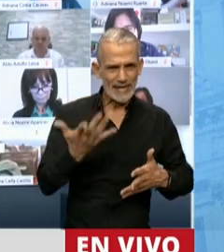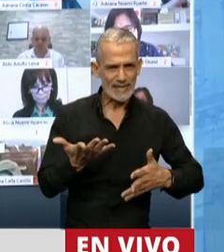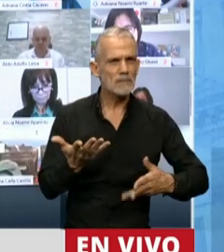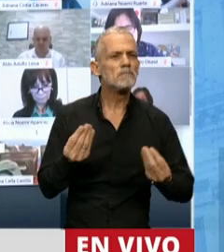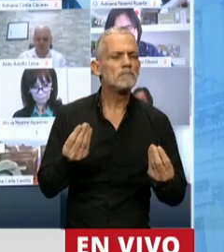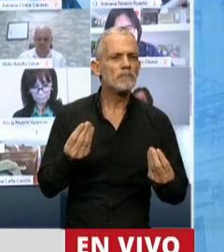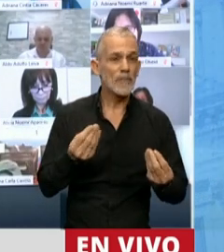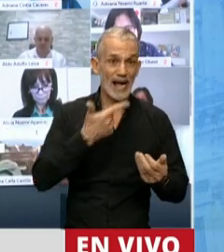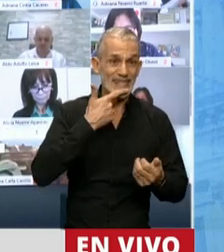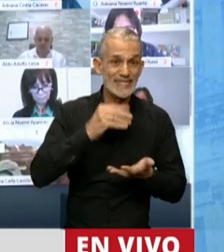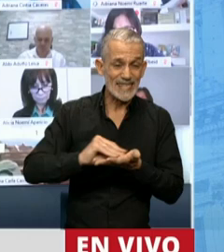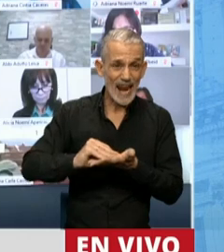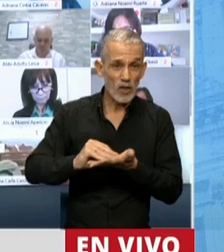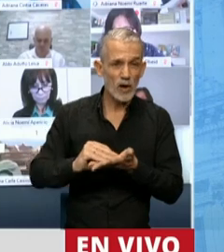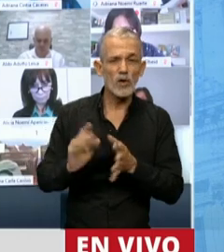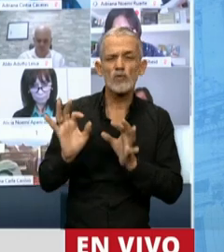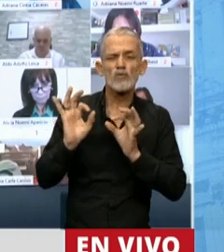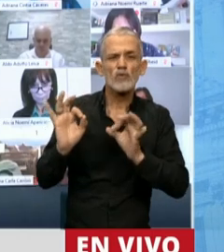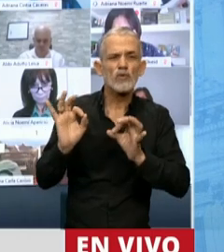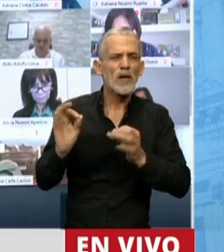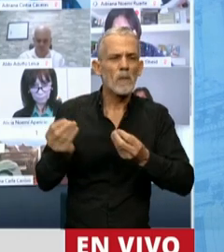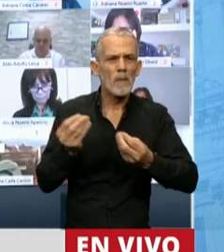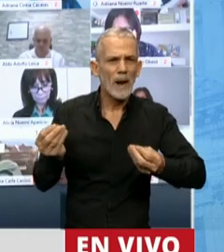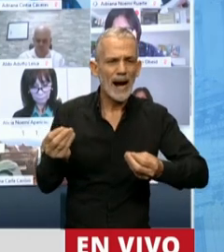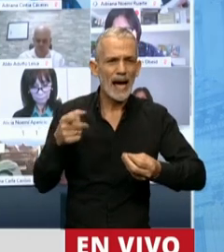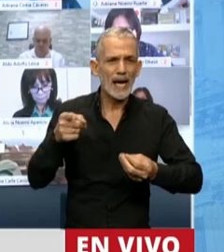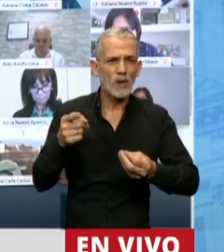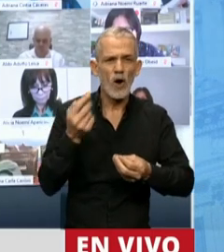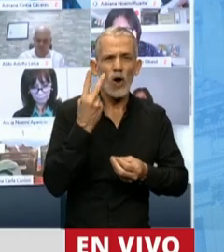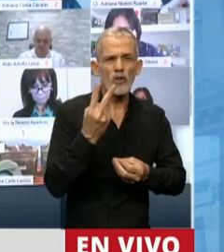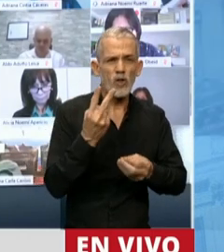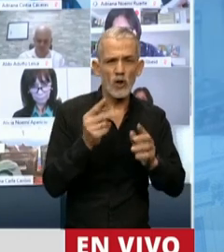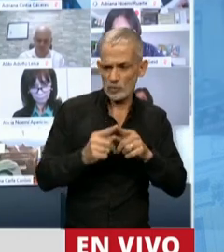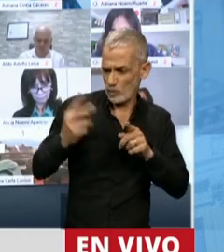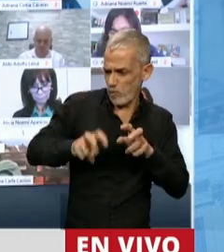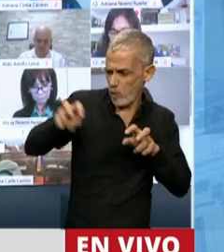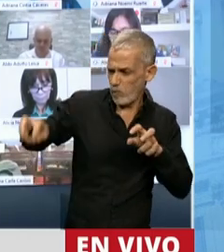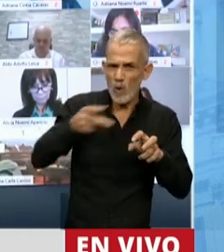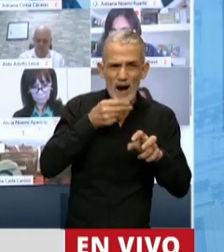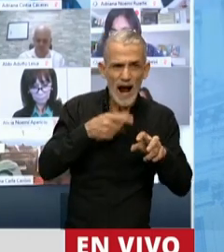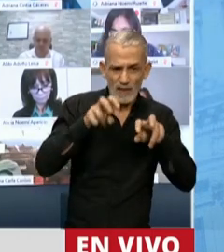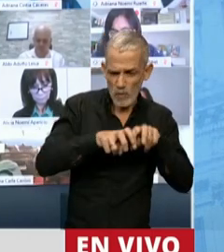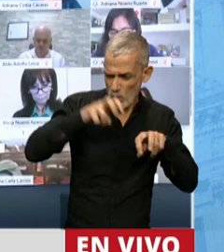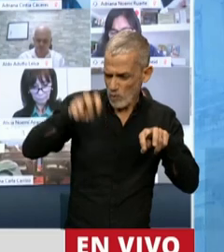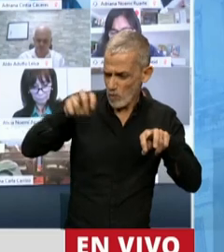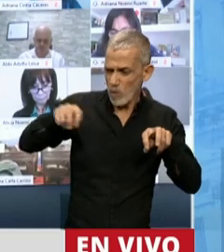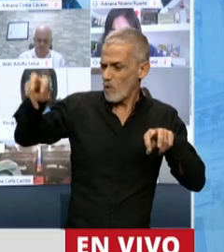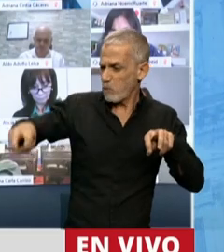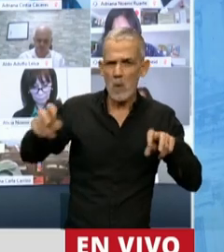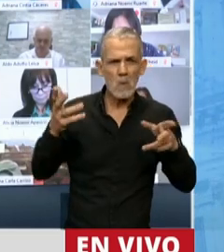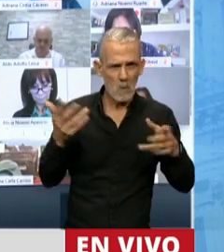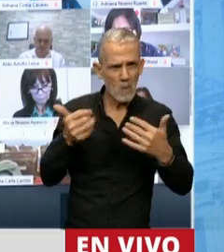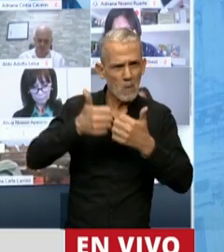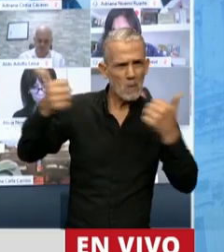Para nuestros senadores alcanzaría para sesionar con dos bancas de distanciamiento, que es más de lo que se pide como